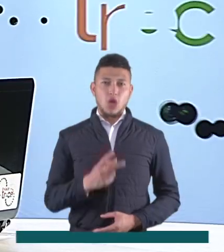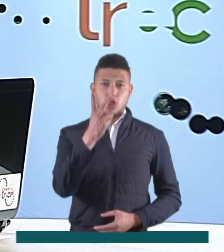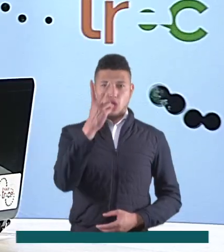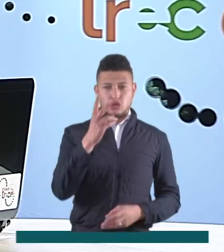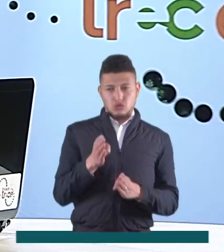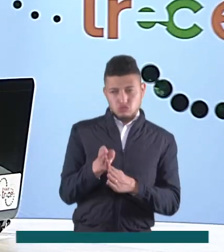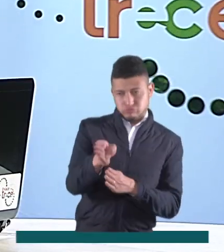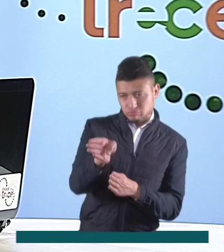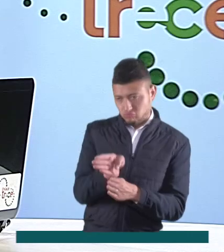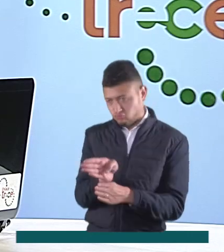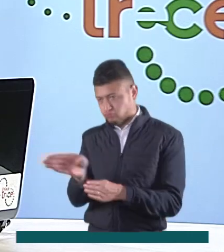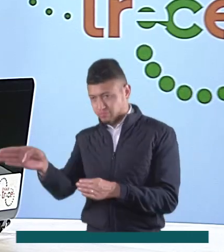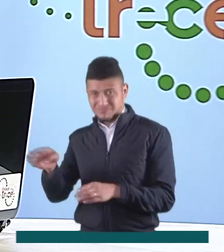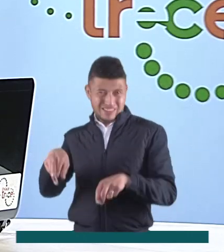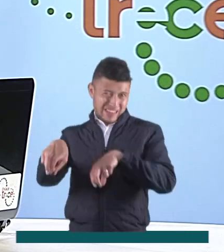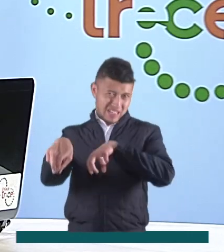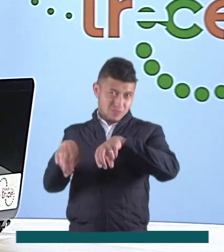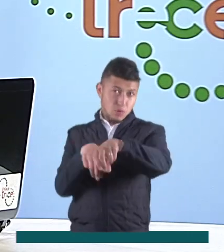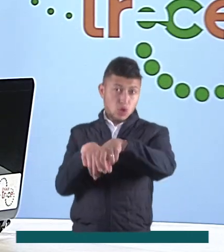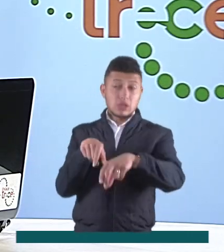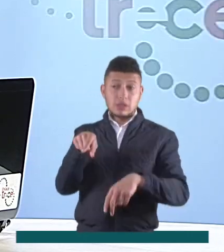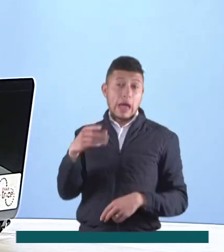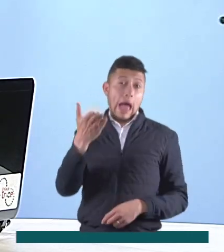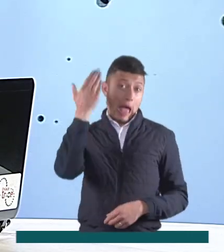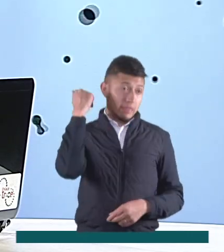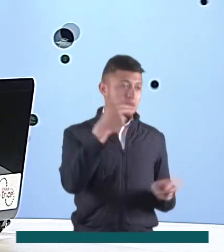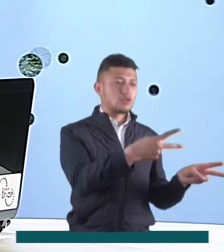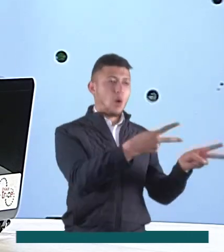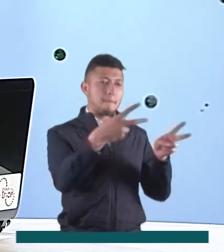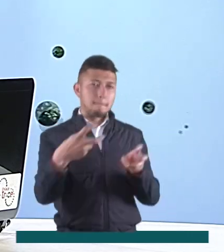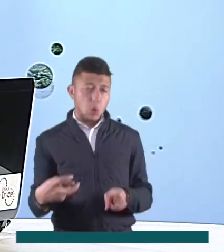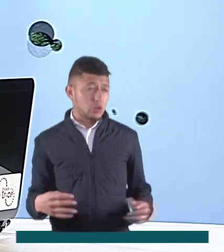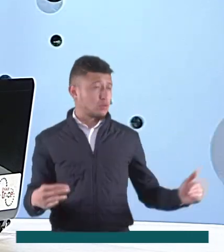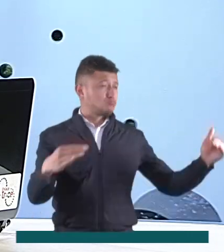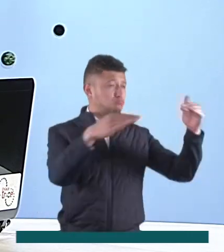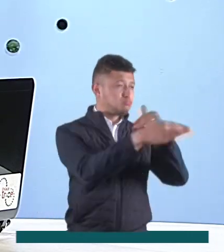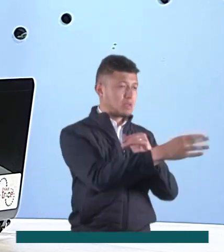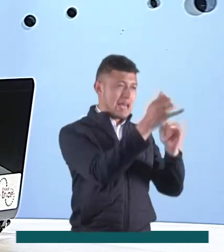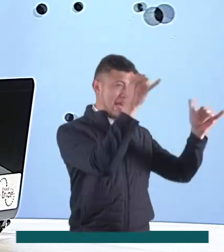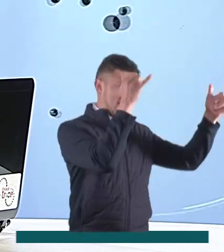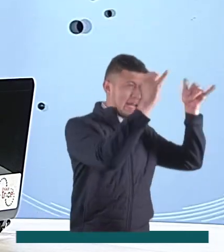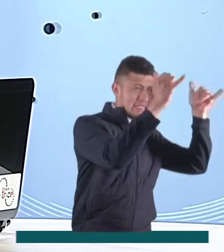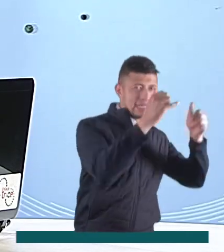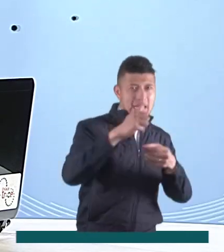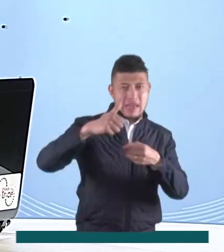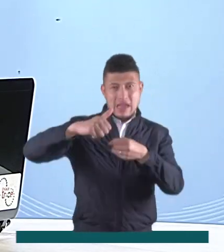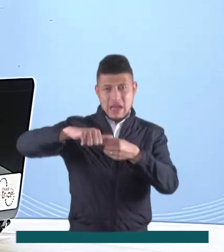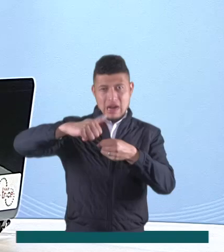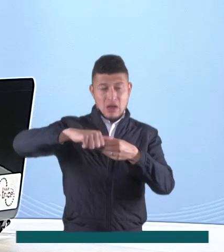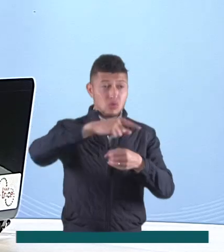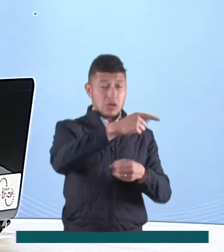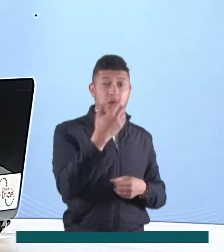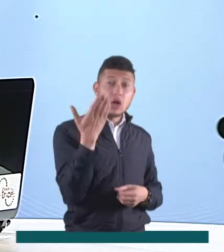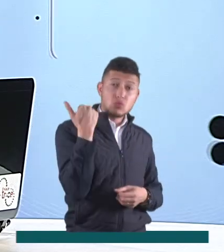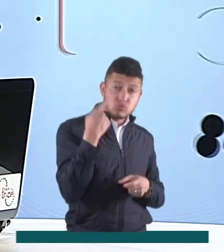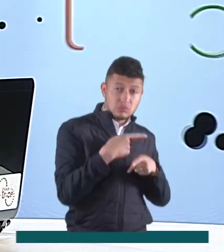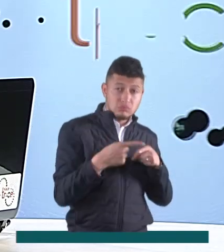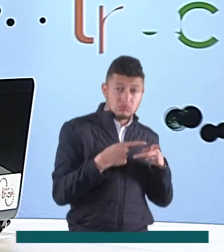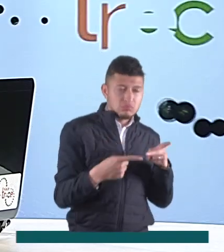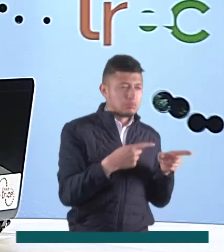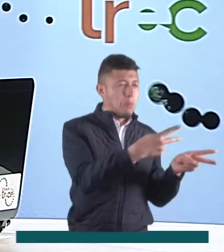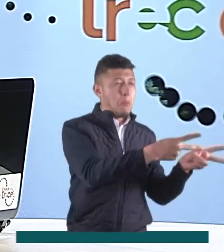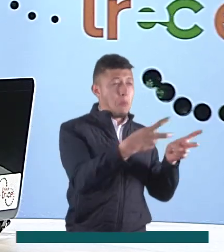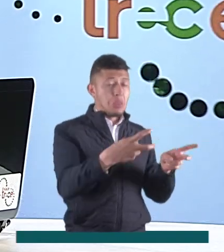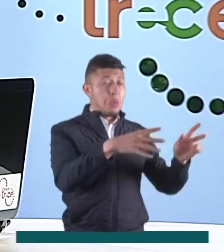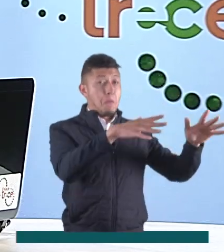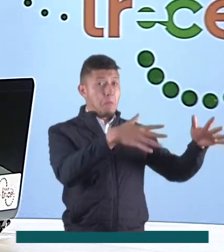Dos rutas han sido habilitadas para los transportadores que a diario pasaban por el puente Román Basurto que comunica a Casanare con Arauca y que colapsó